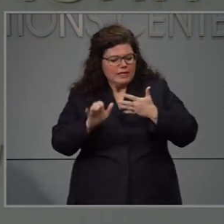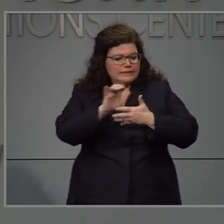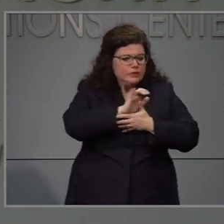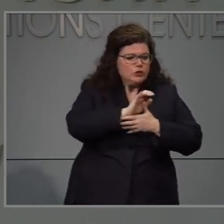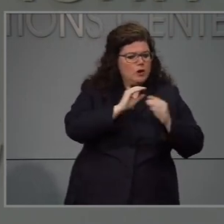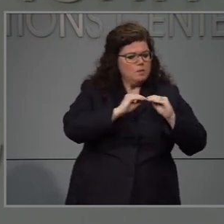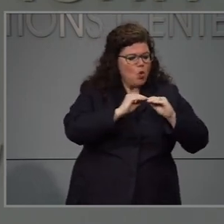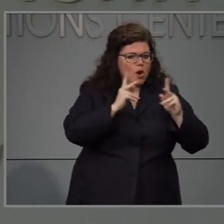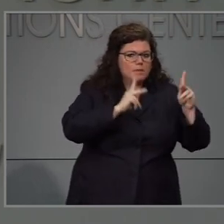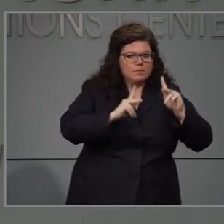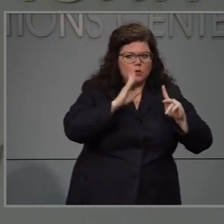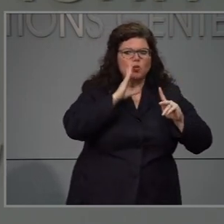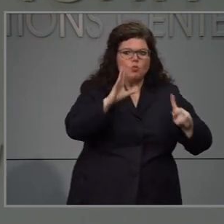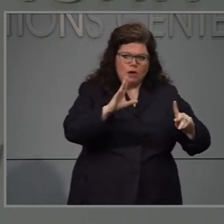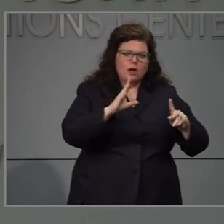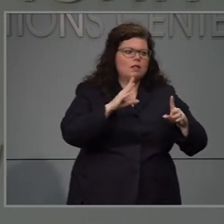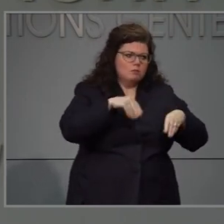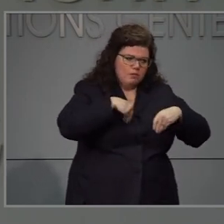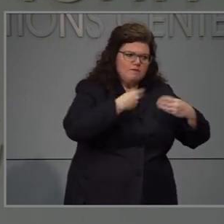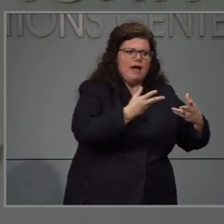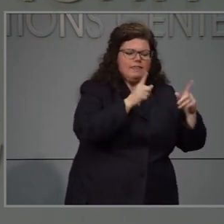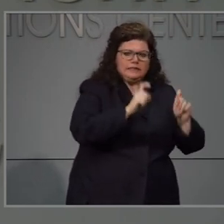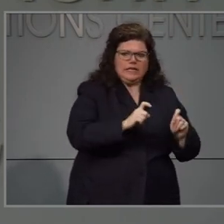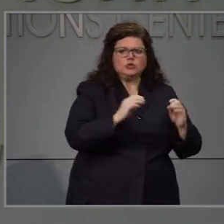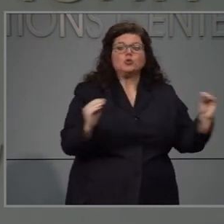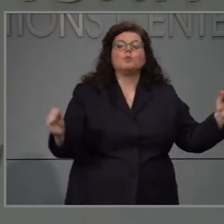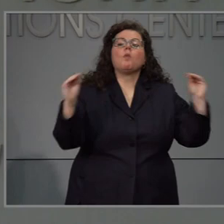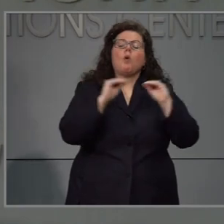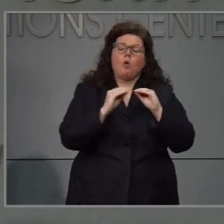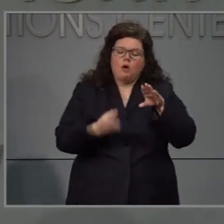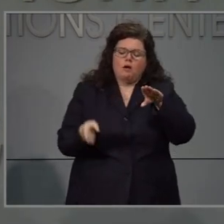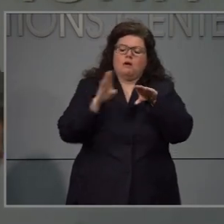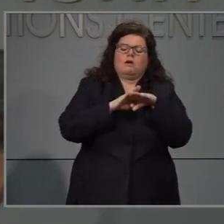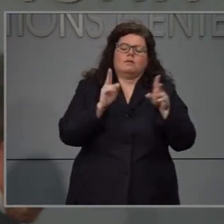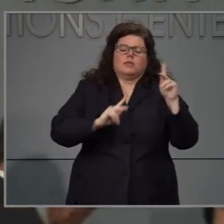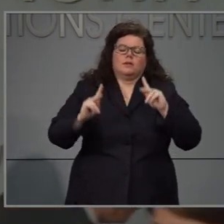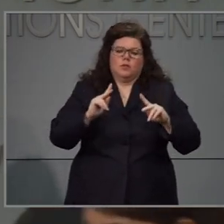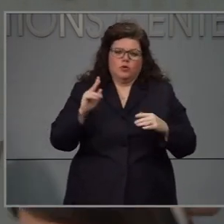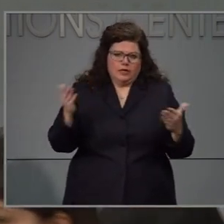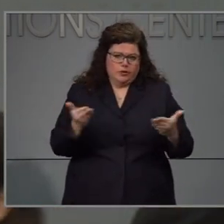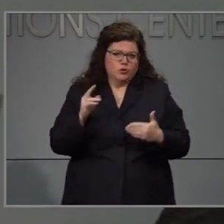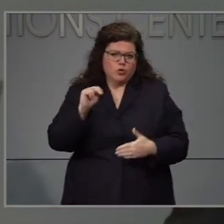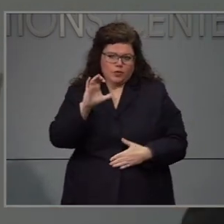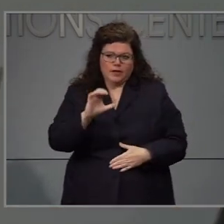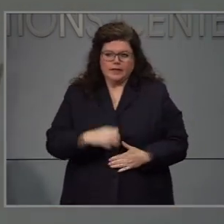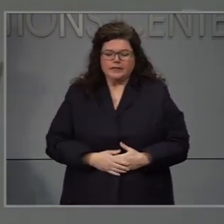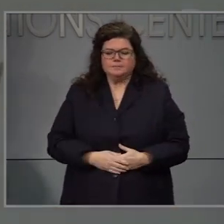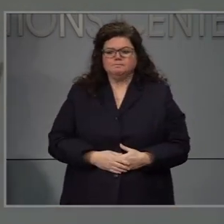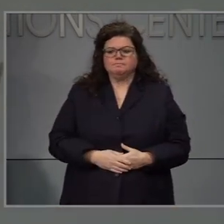y. De qué manera más personas van a poder tener oportunidad de hacerse una prueba.